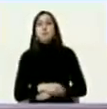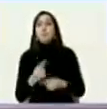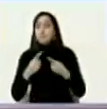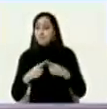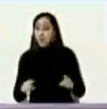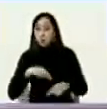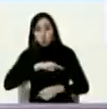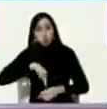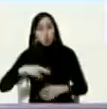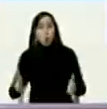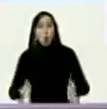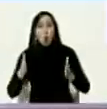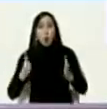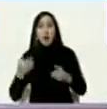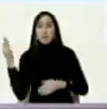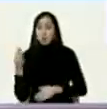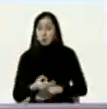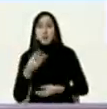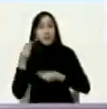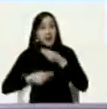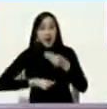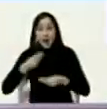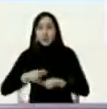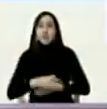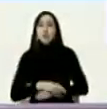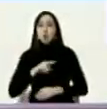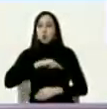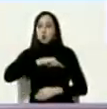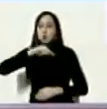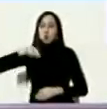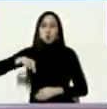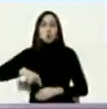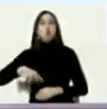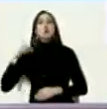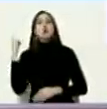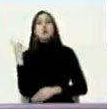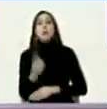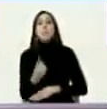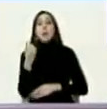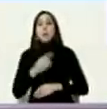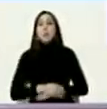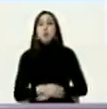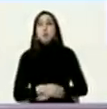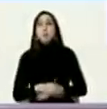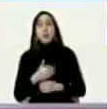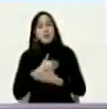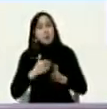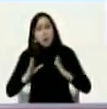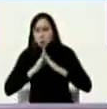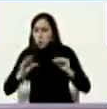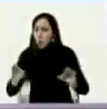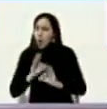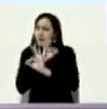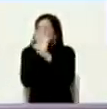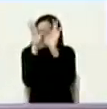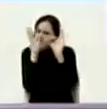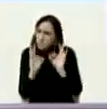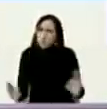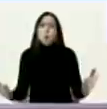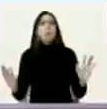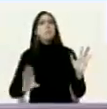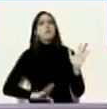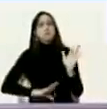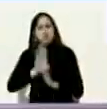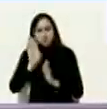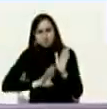logramos eso y eso ocurre nosotros debemos activar todos los motores económicos